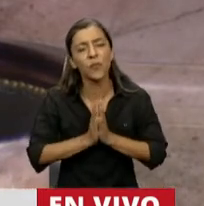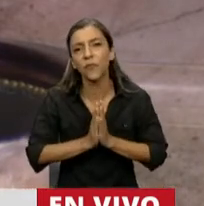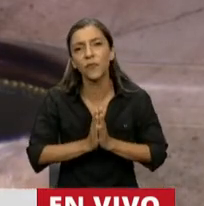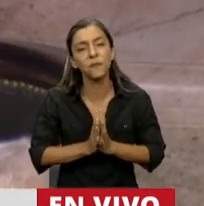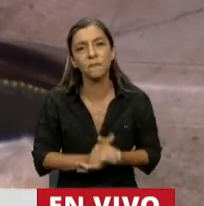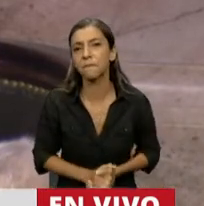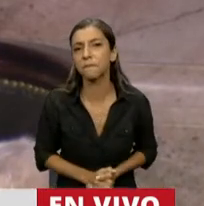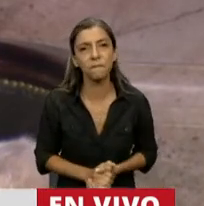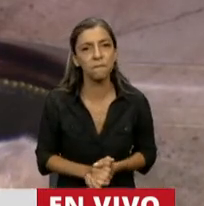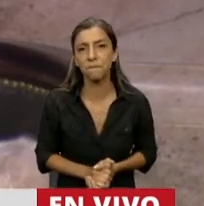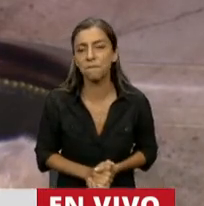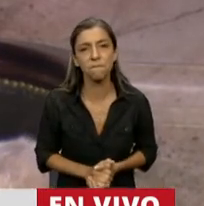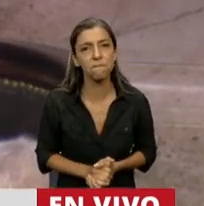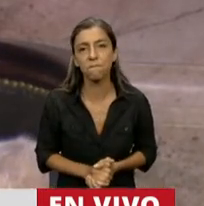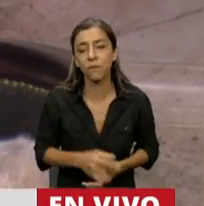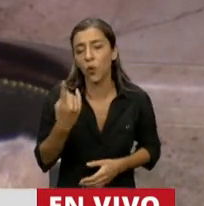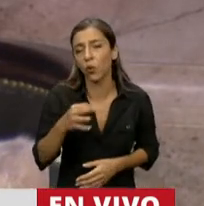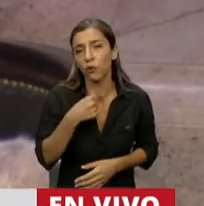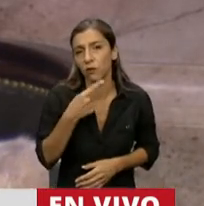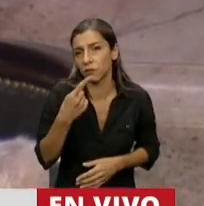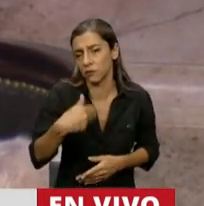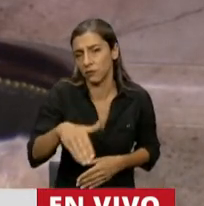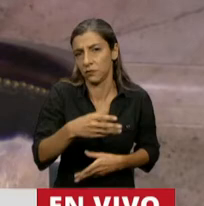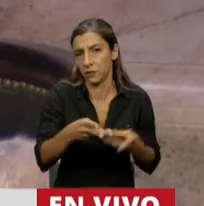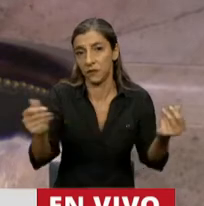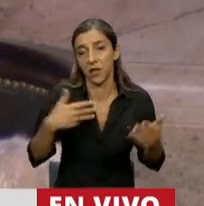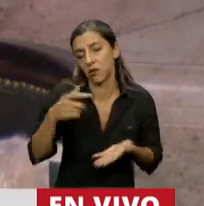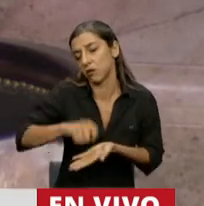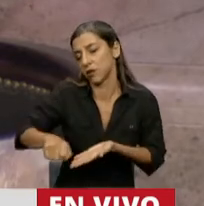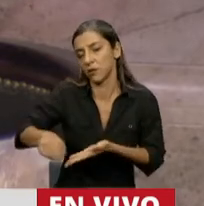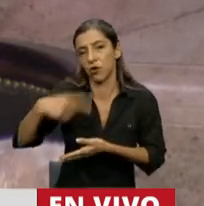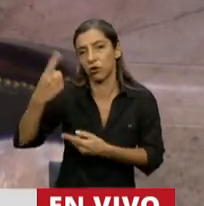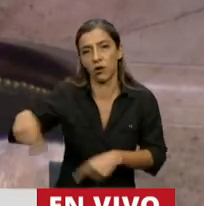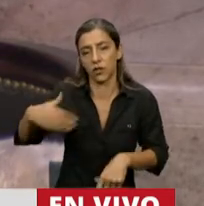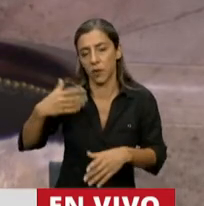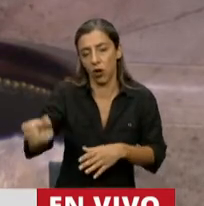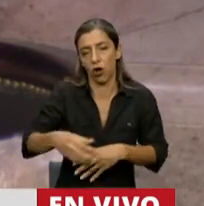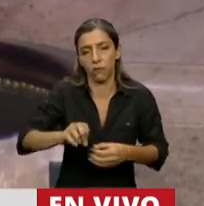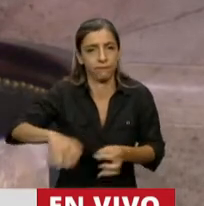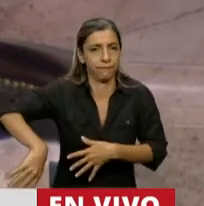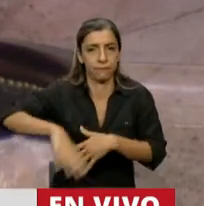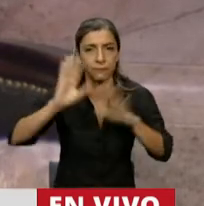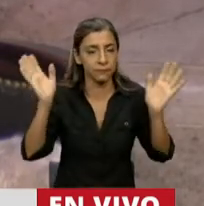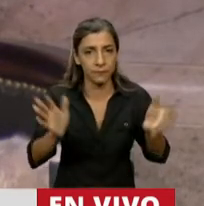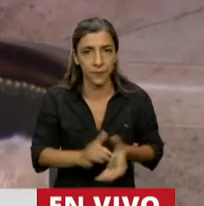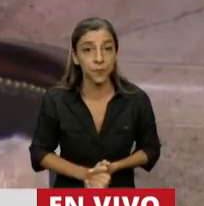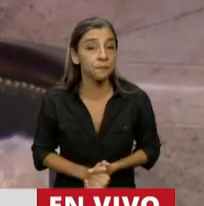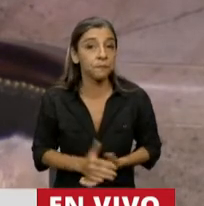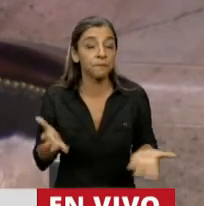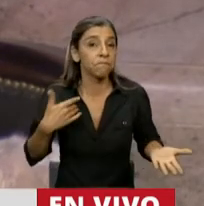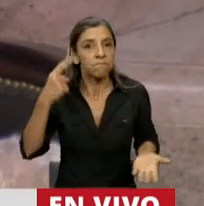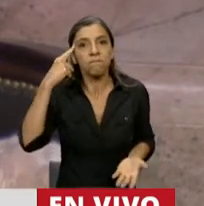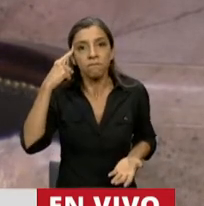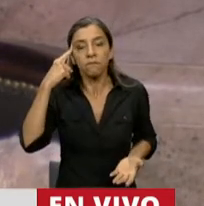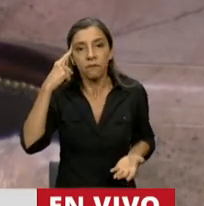Lo único que les quiero decir, como para terminar, la verdad que había escrito cualquier otra cosa, pero nada, al diablo. Me puse a